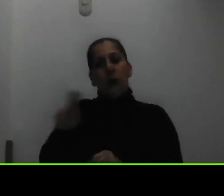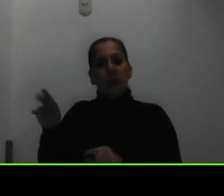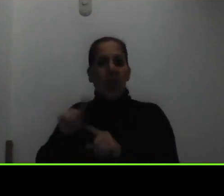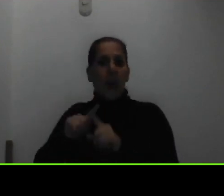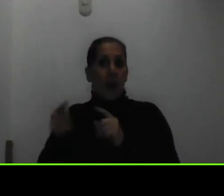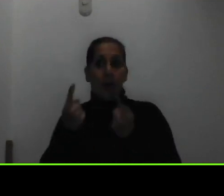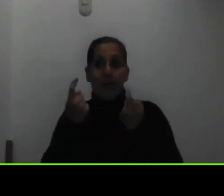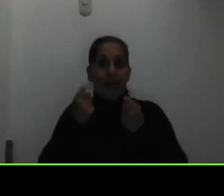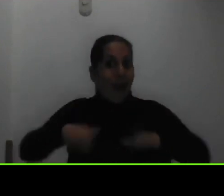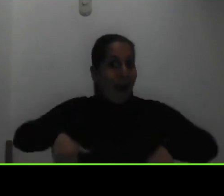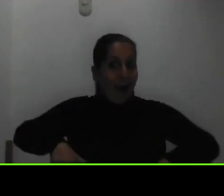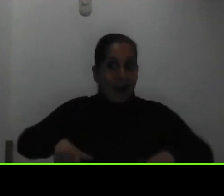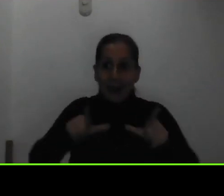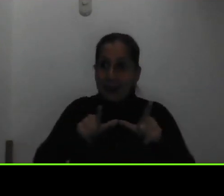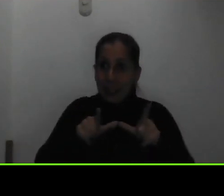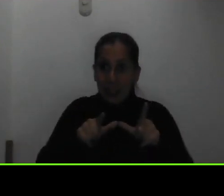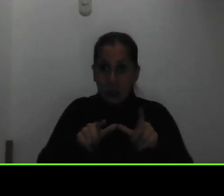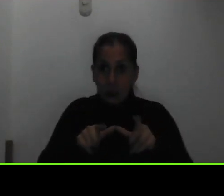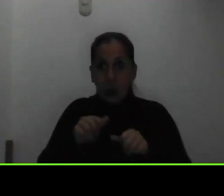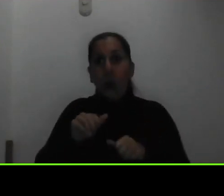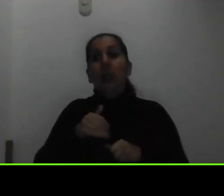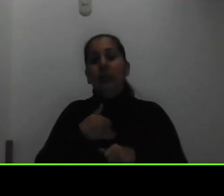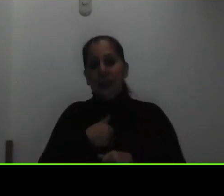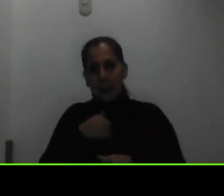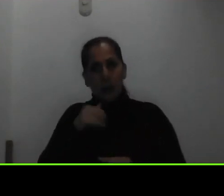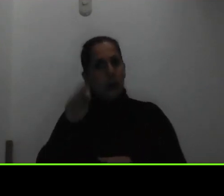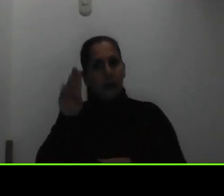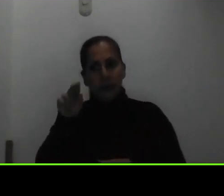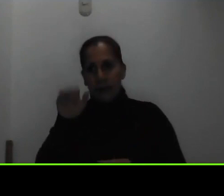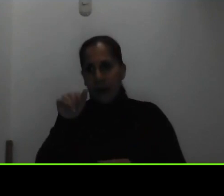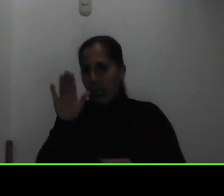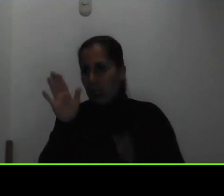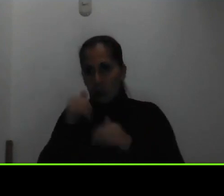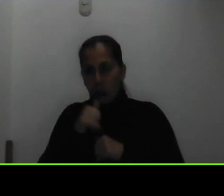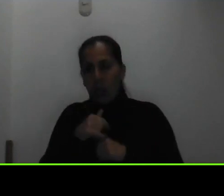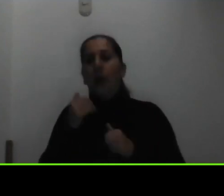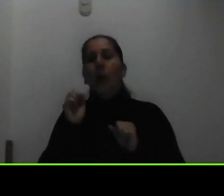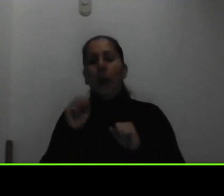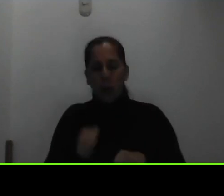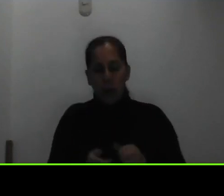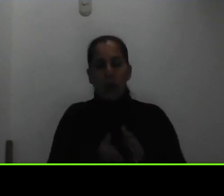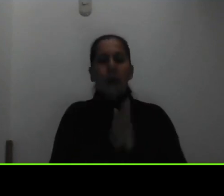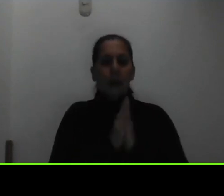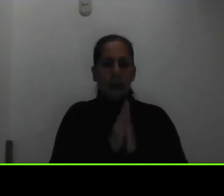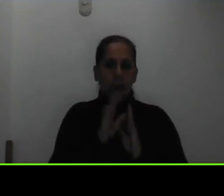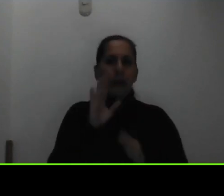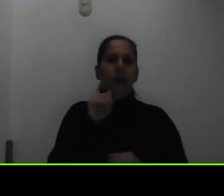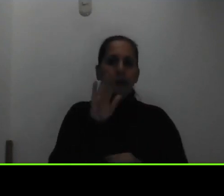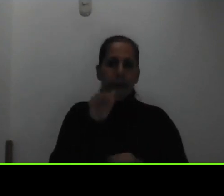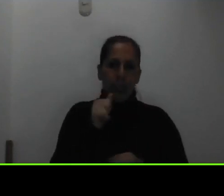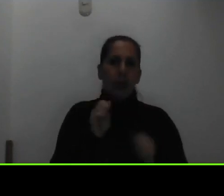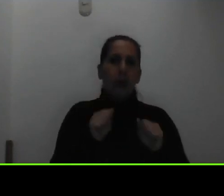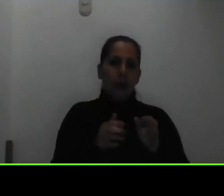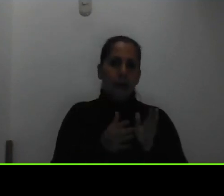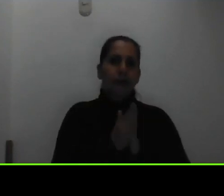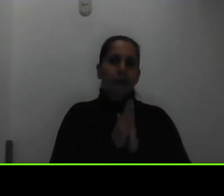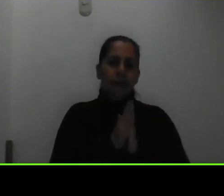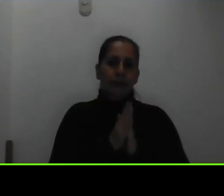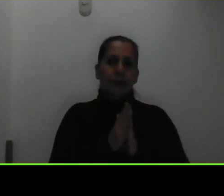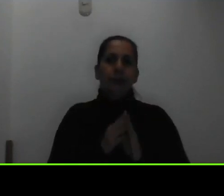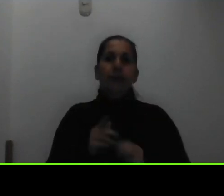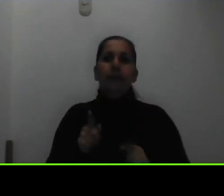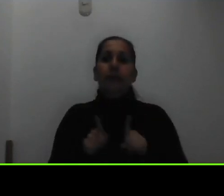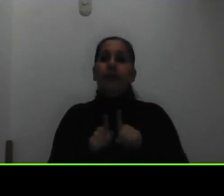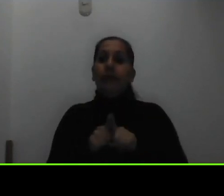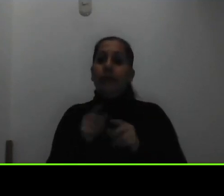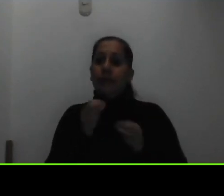universidad y no tienen beca tampoco podrían valorar hacer la solicitud es importante aquí también